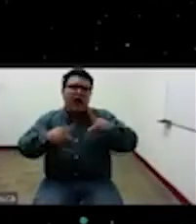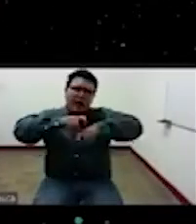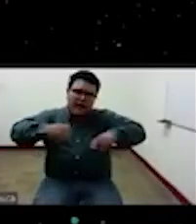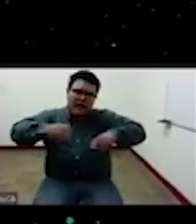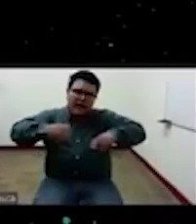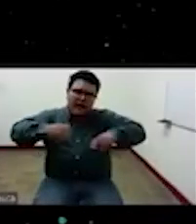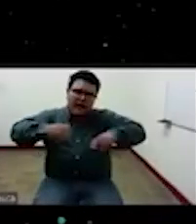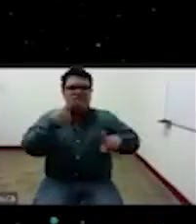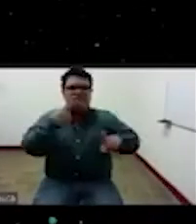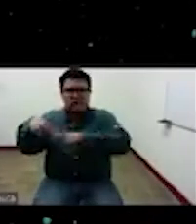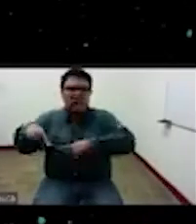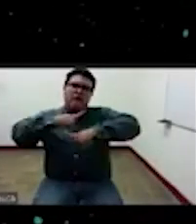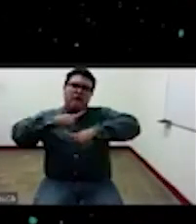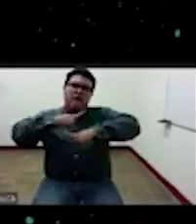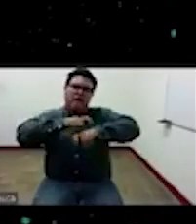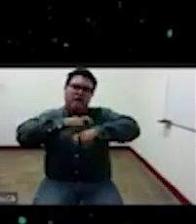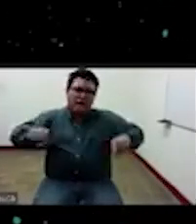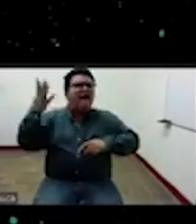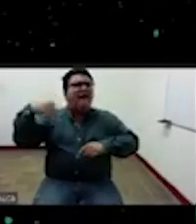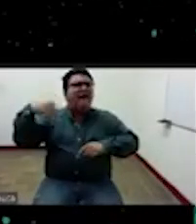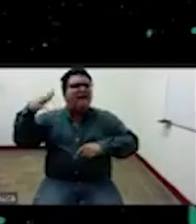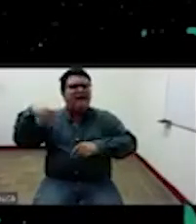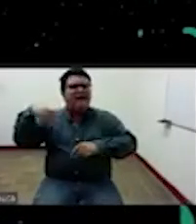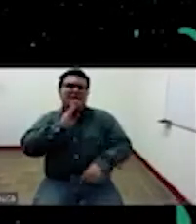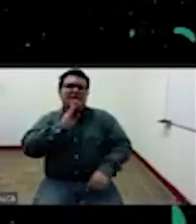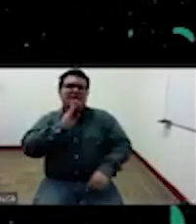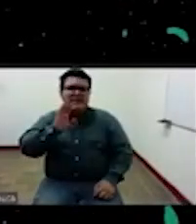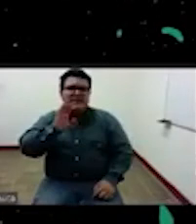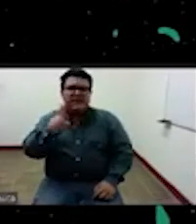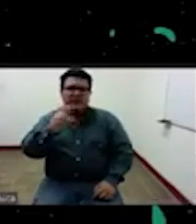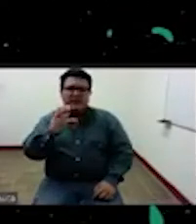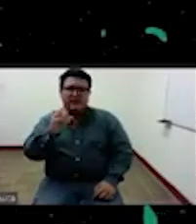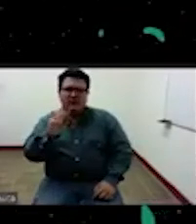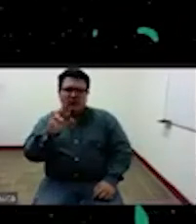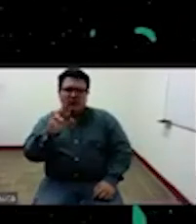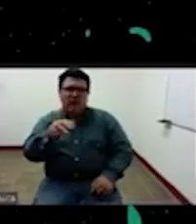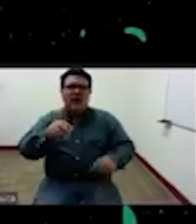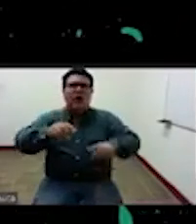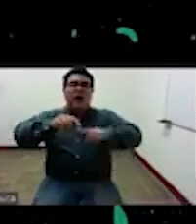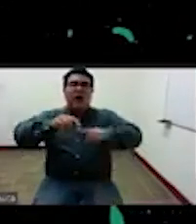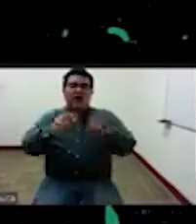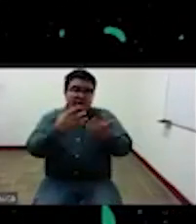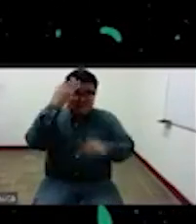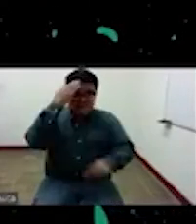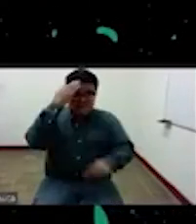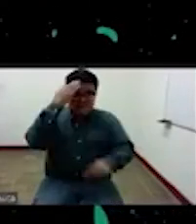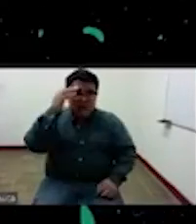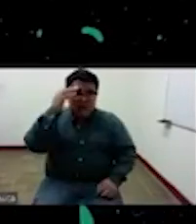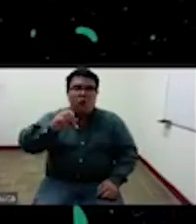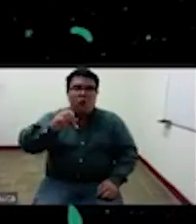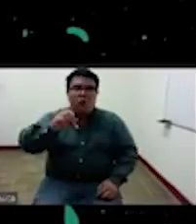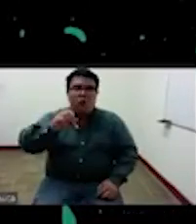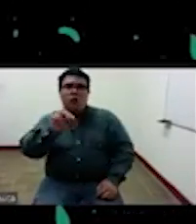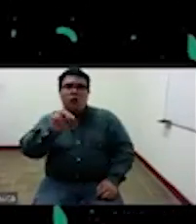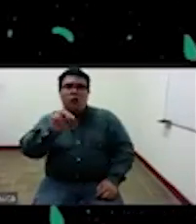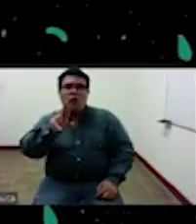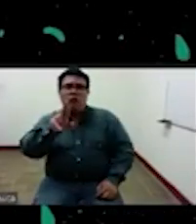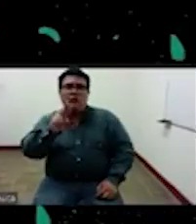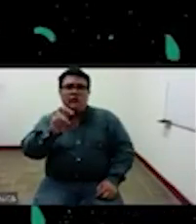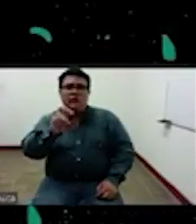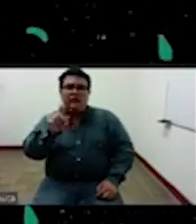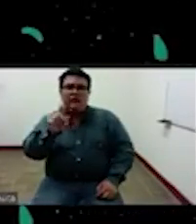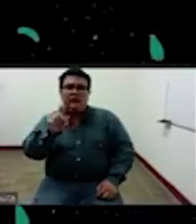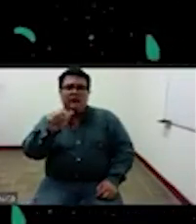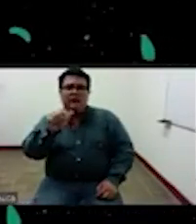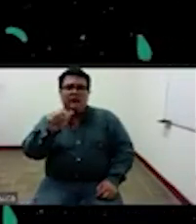en su momento lo propuso Arturo Escobar este nos permite ver o mejor Arturo Escobar dice que